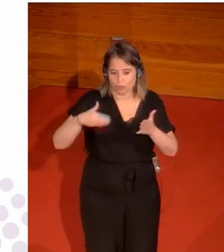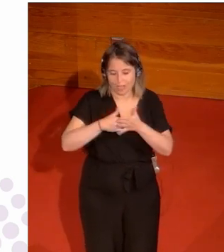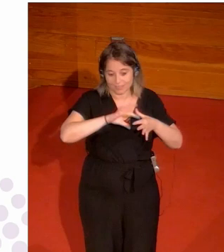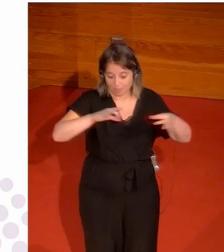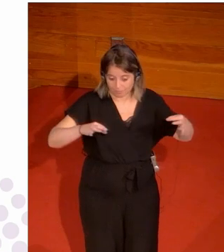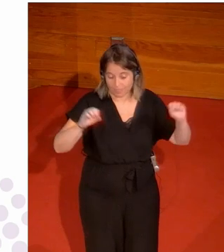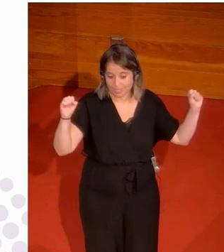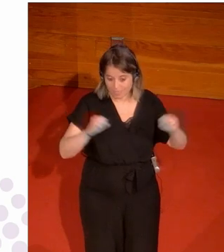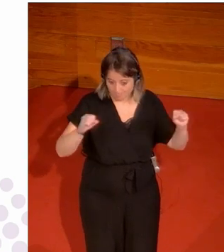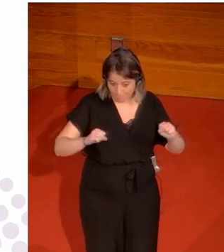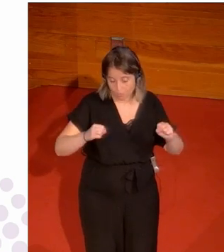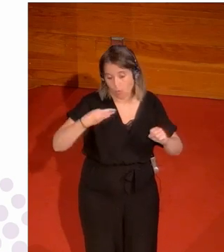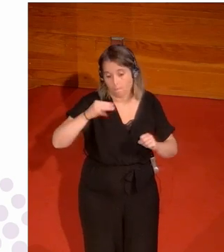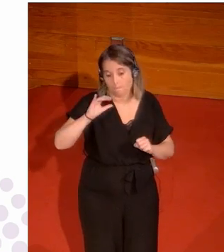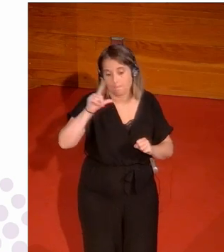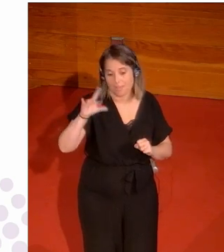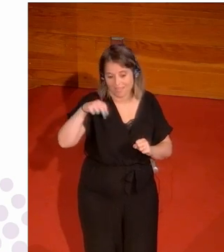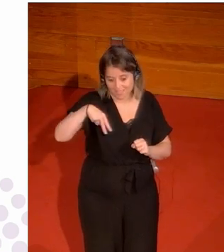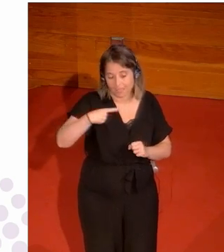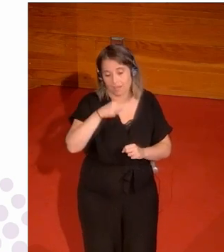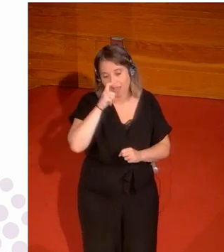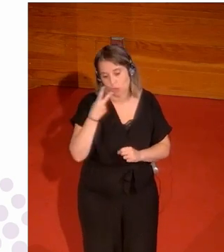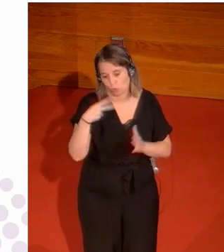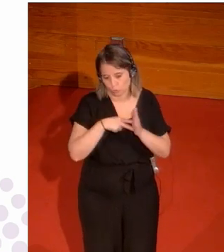Olímpicos de Invierno de Beijing del año 2022.